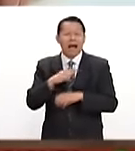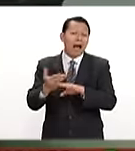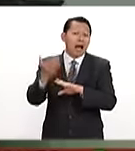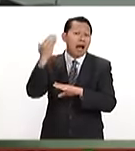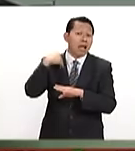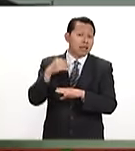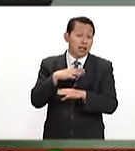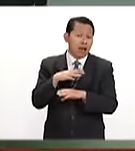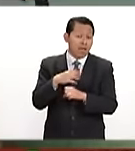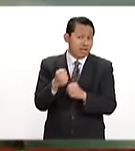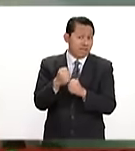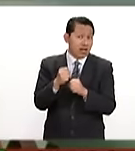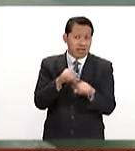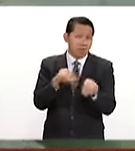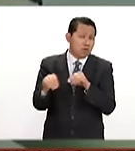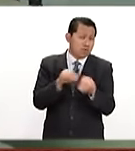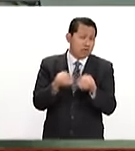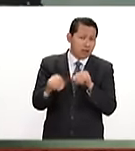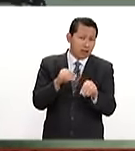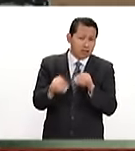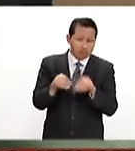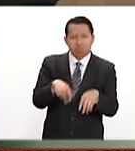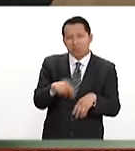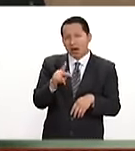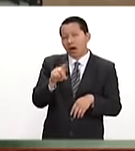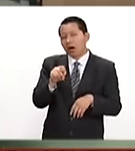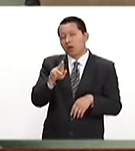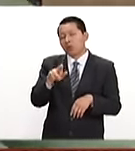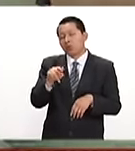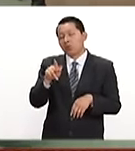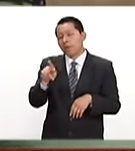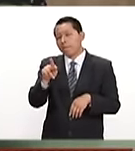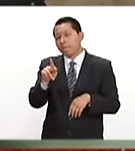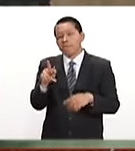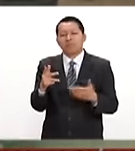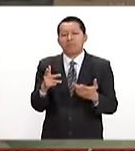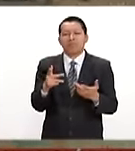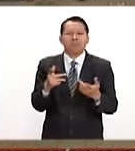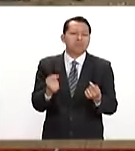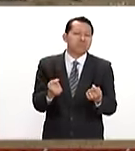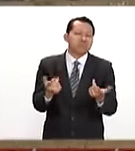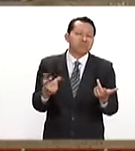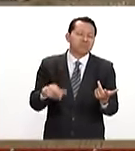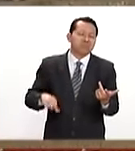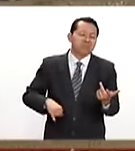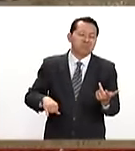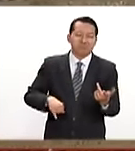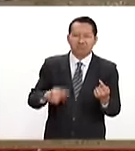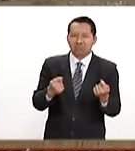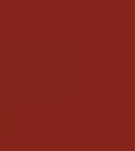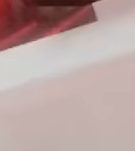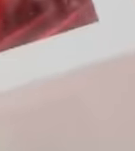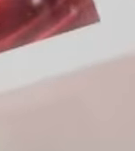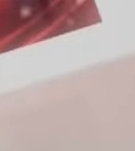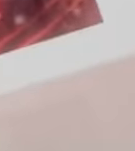manifestaciones el año pasado, pero que al señor Donald Trump no le importan.